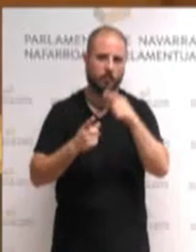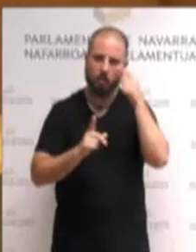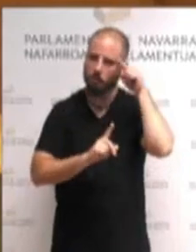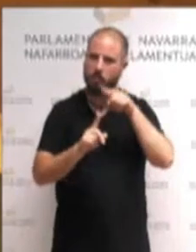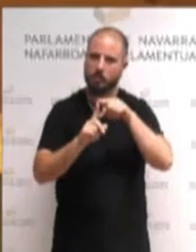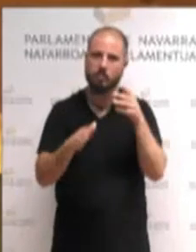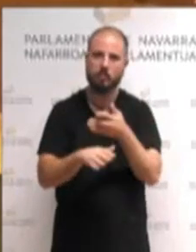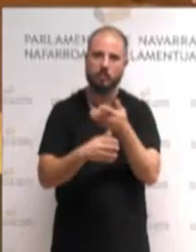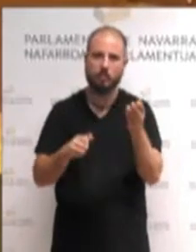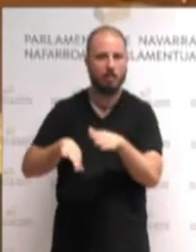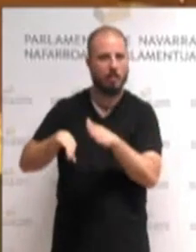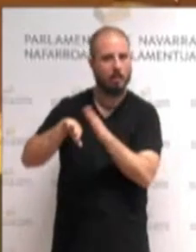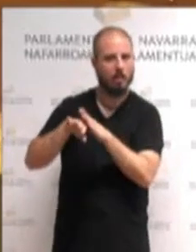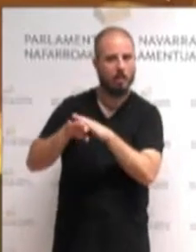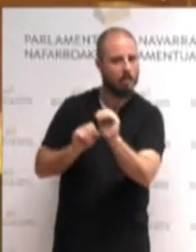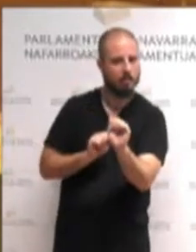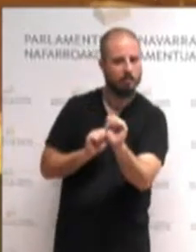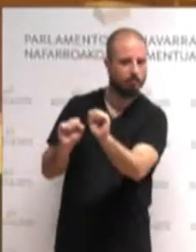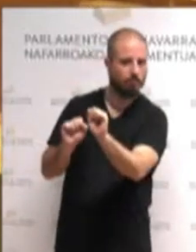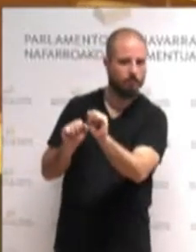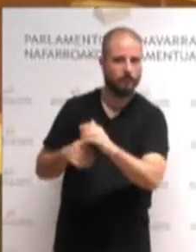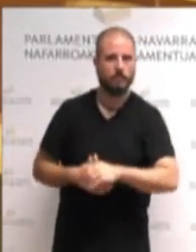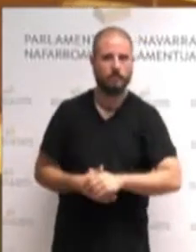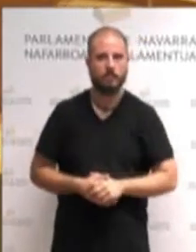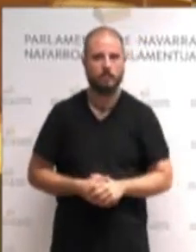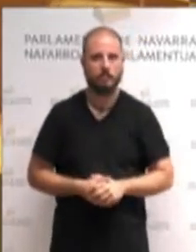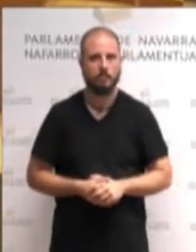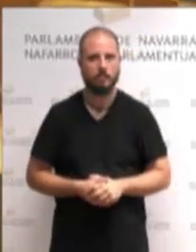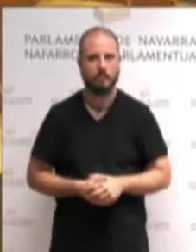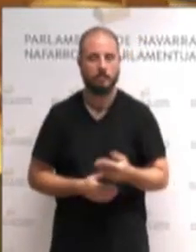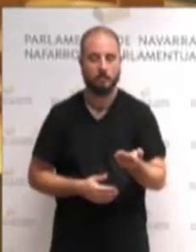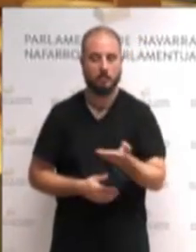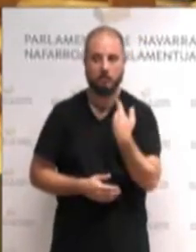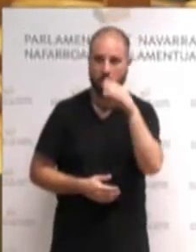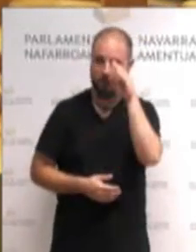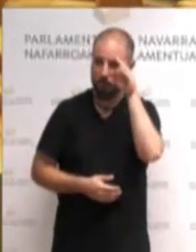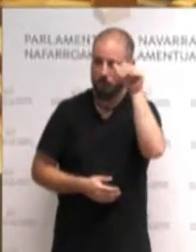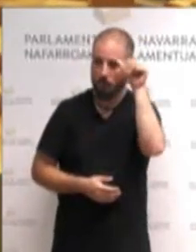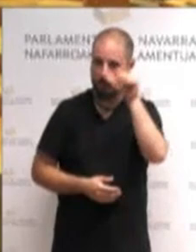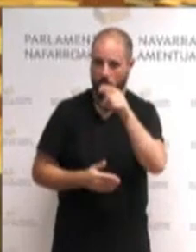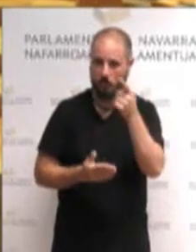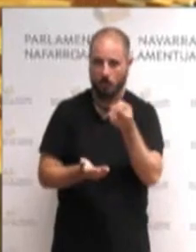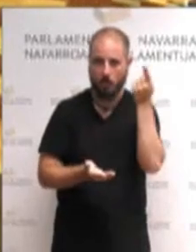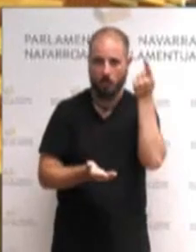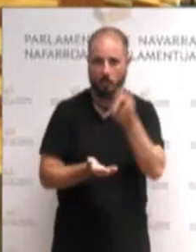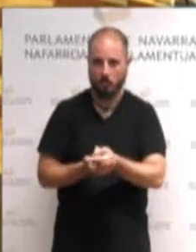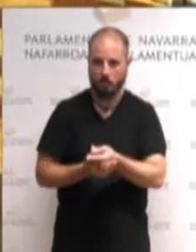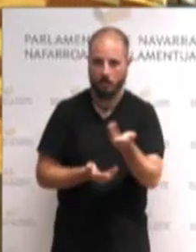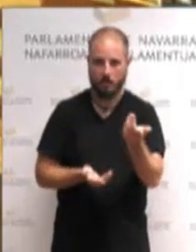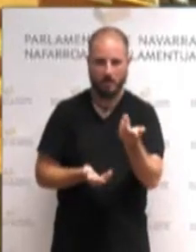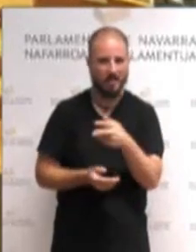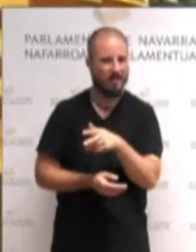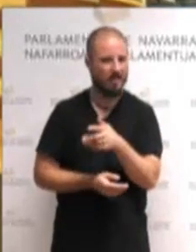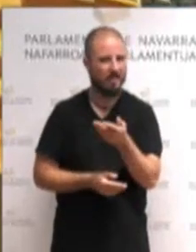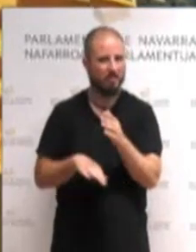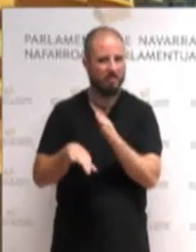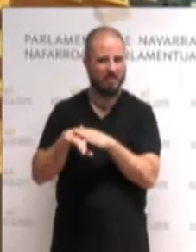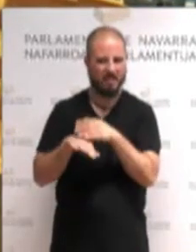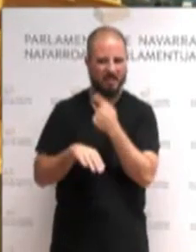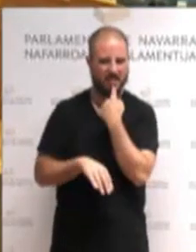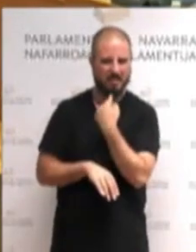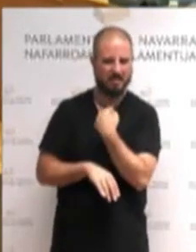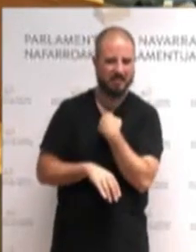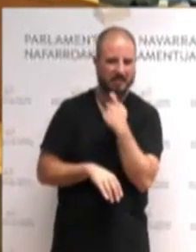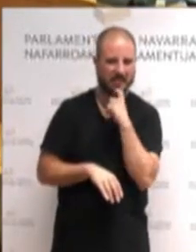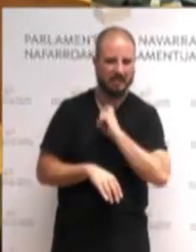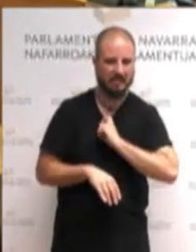dedikatu dizkiguten itzak entzunda, haien urduritasuna ikusita, berretzi egiten dugu